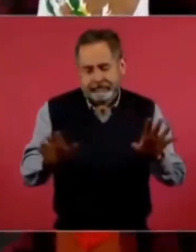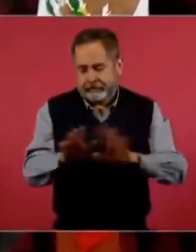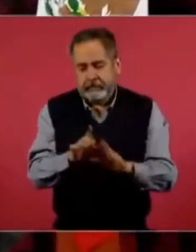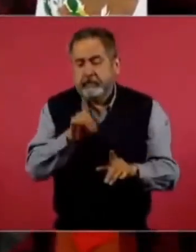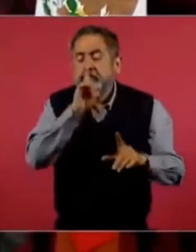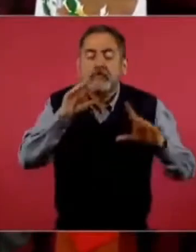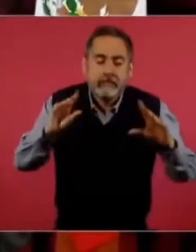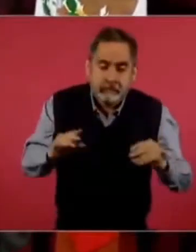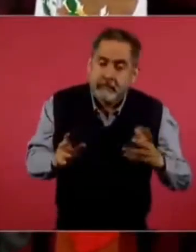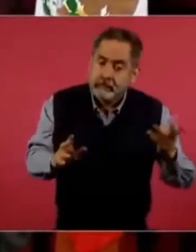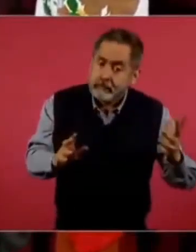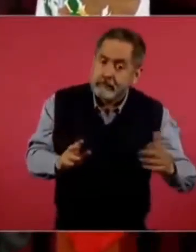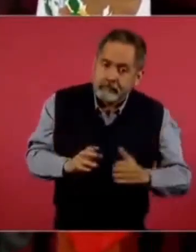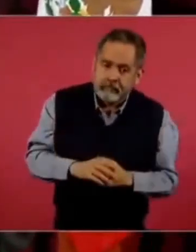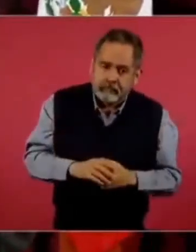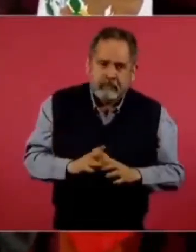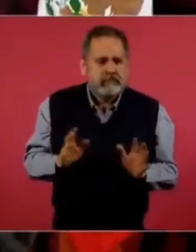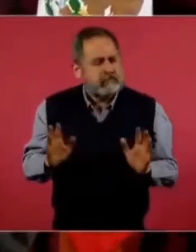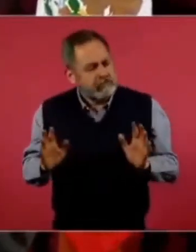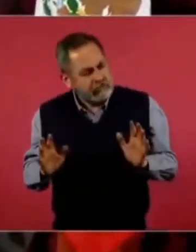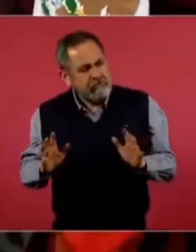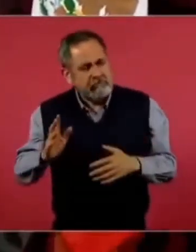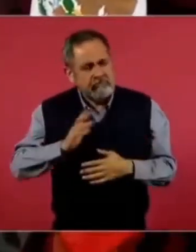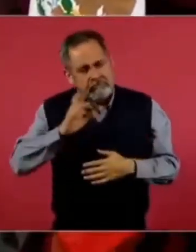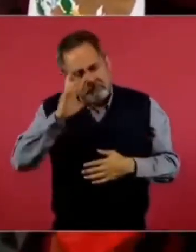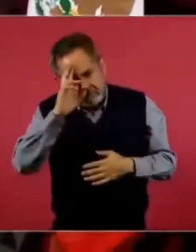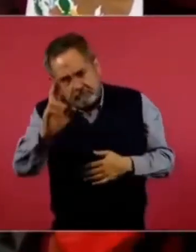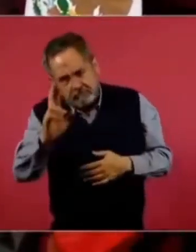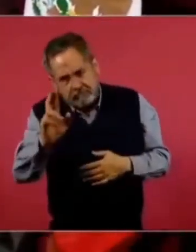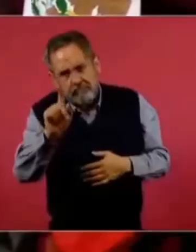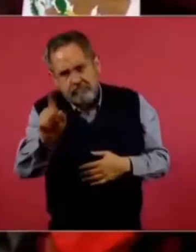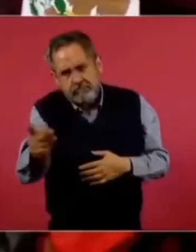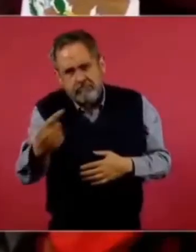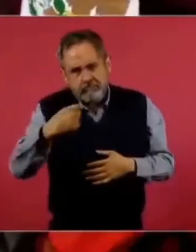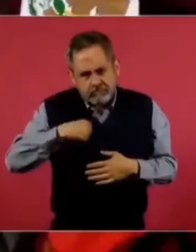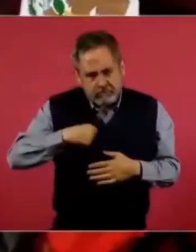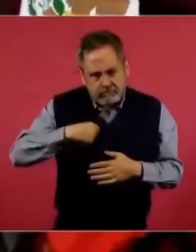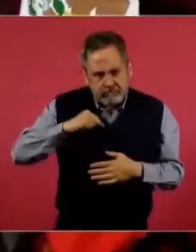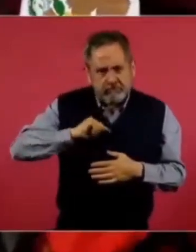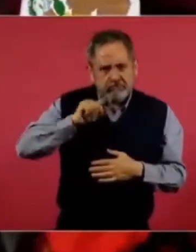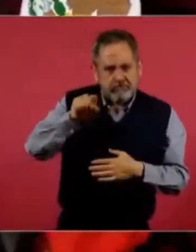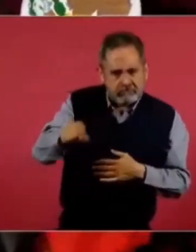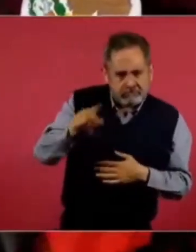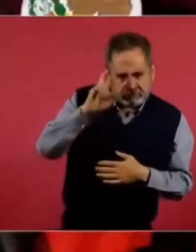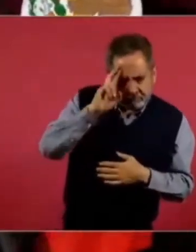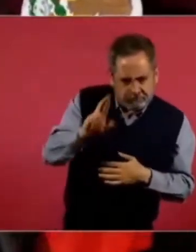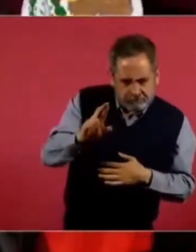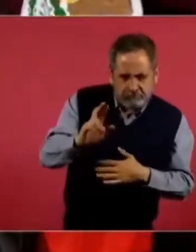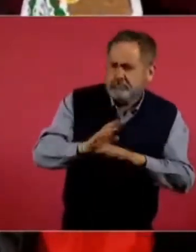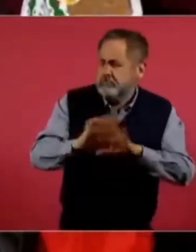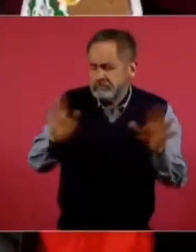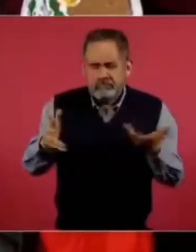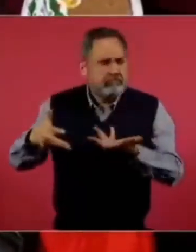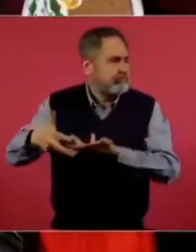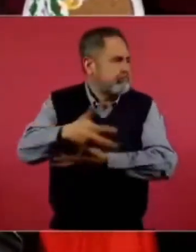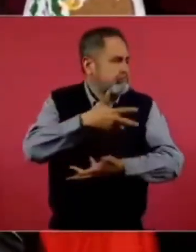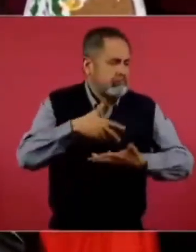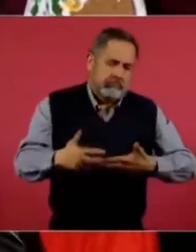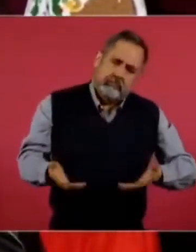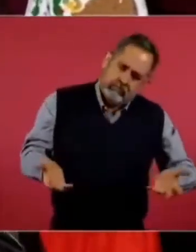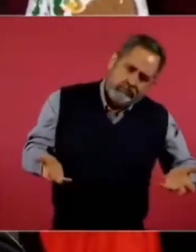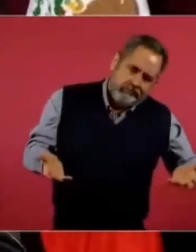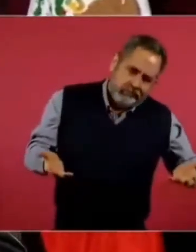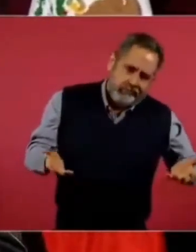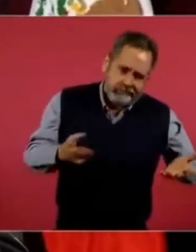Pero si hay respeto, pues los tenemos que llevar entre todos y